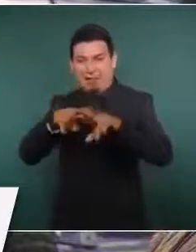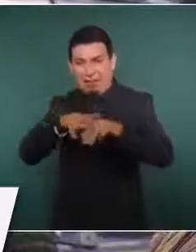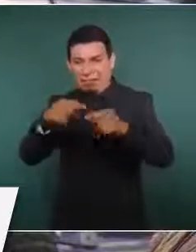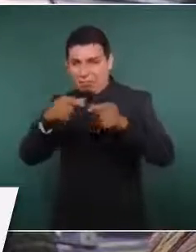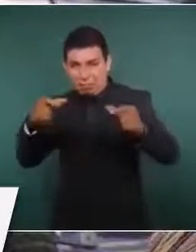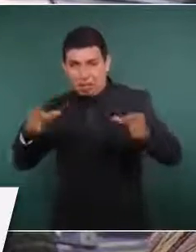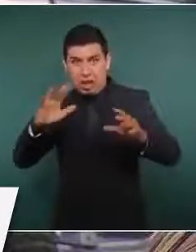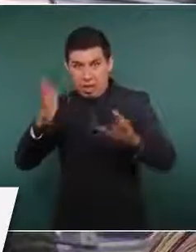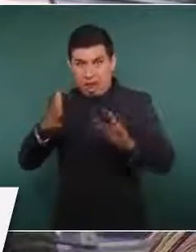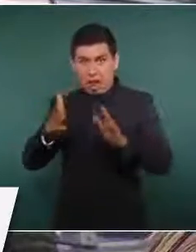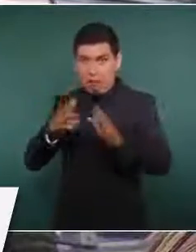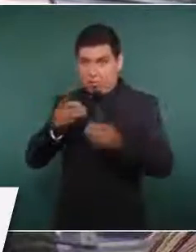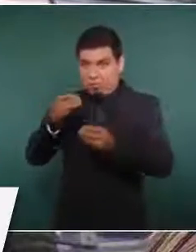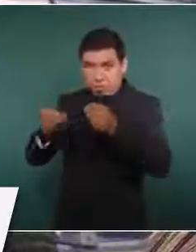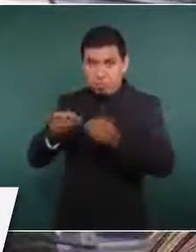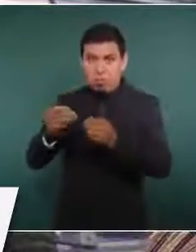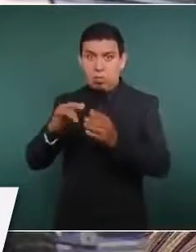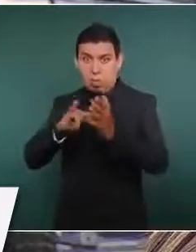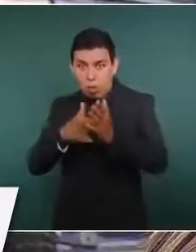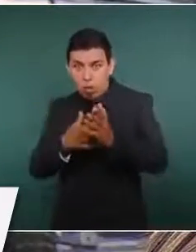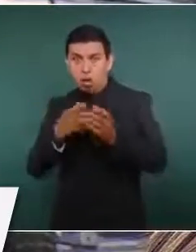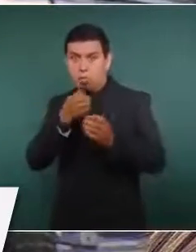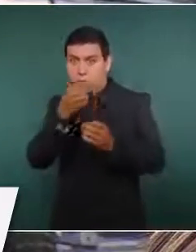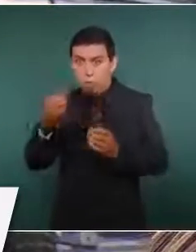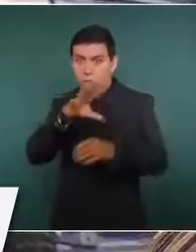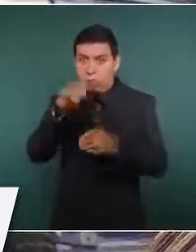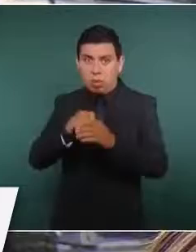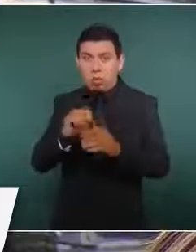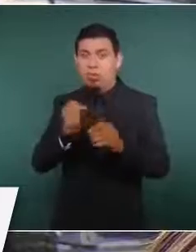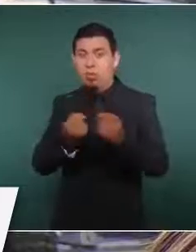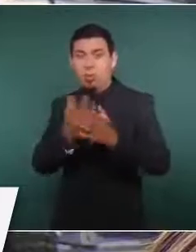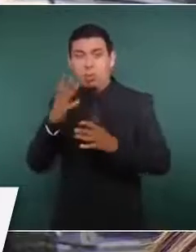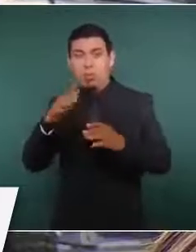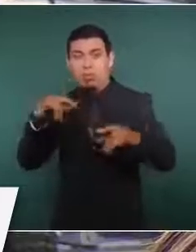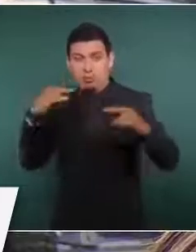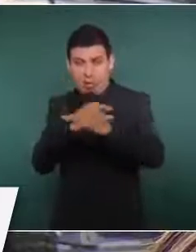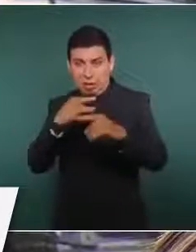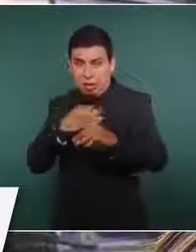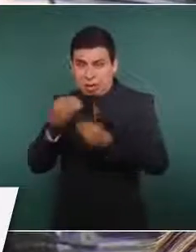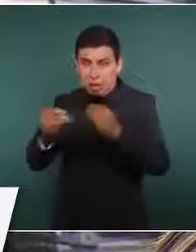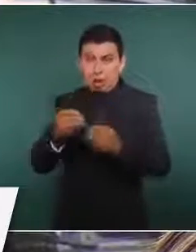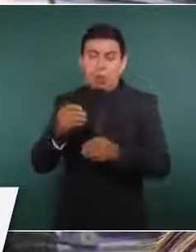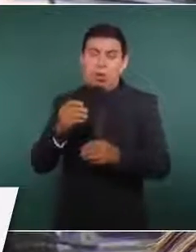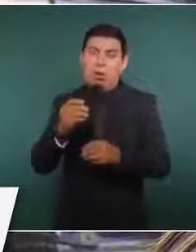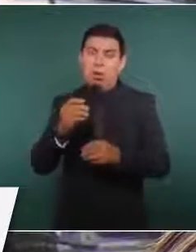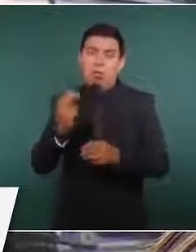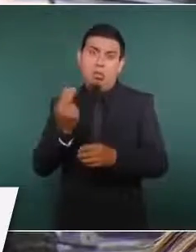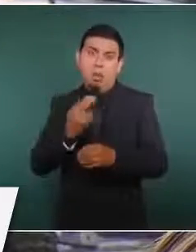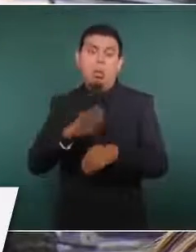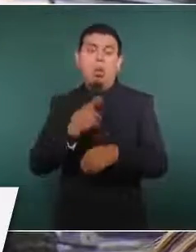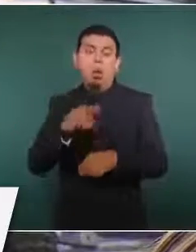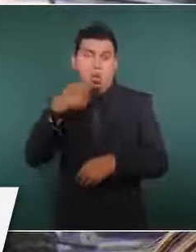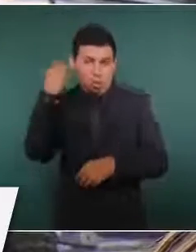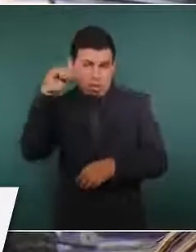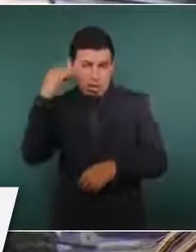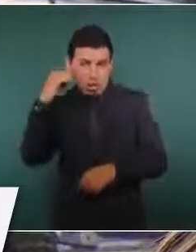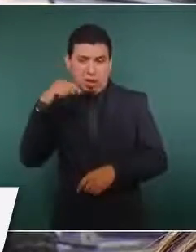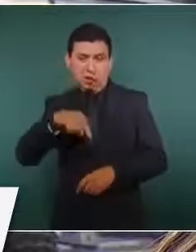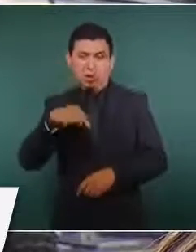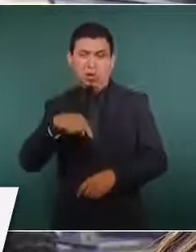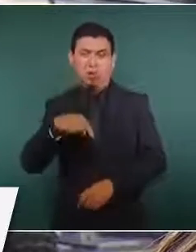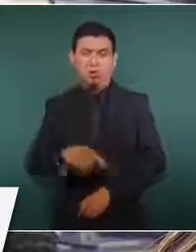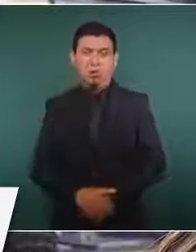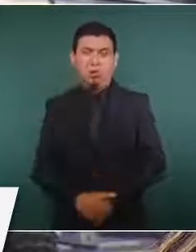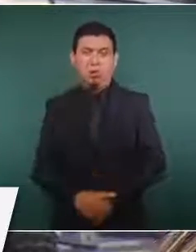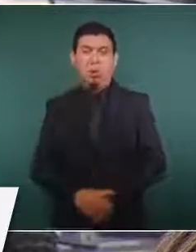los caminos rurales a las cabeceras municipales? Porque es tradición ya en Oaxaca venir